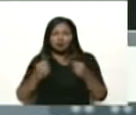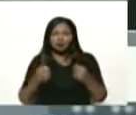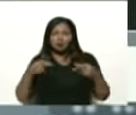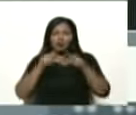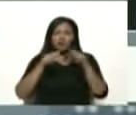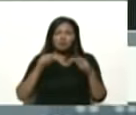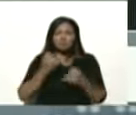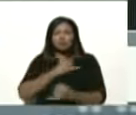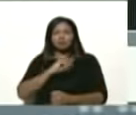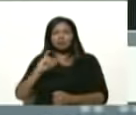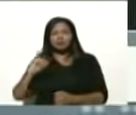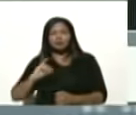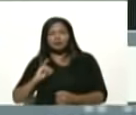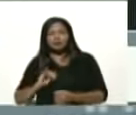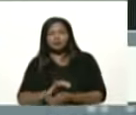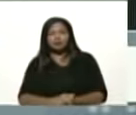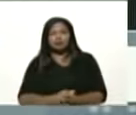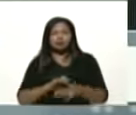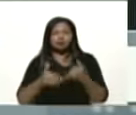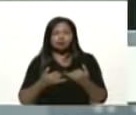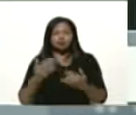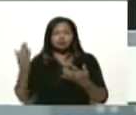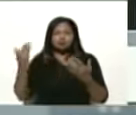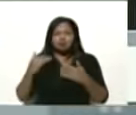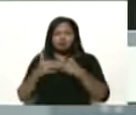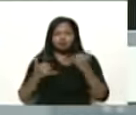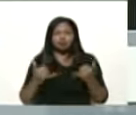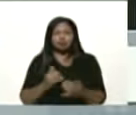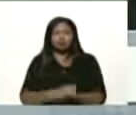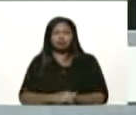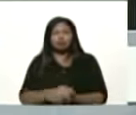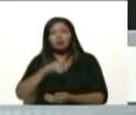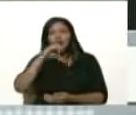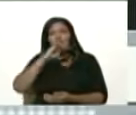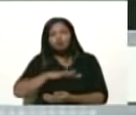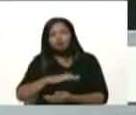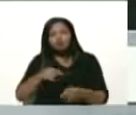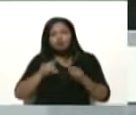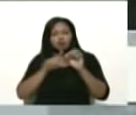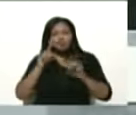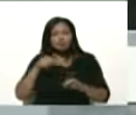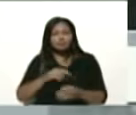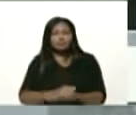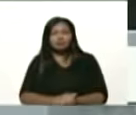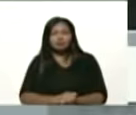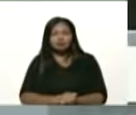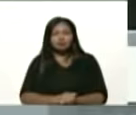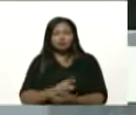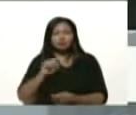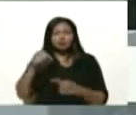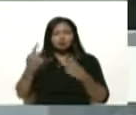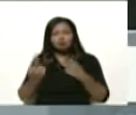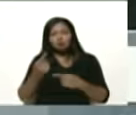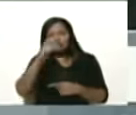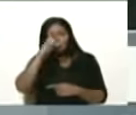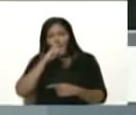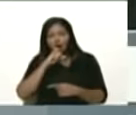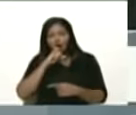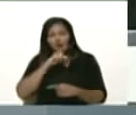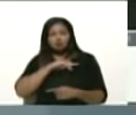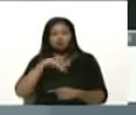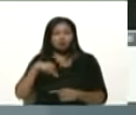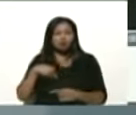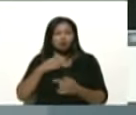independentistas, vendrán en la historia de los próximos años en